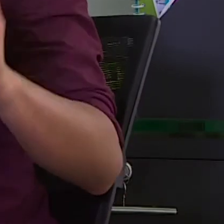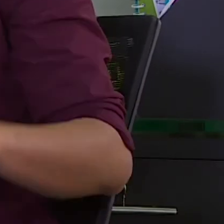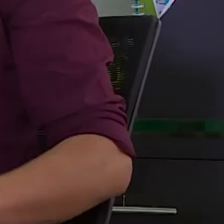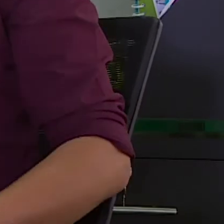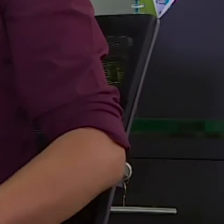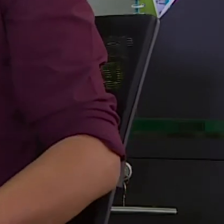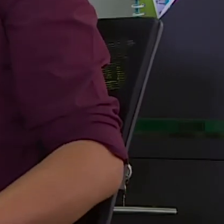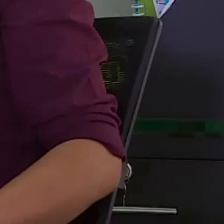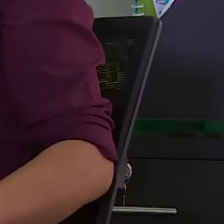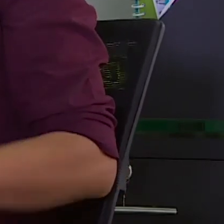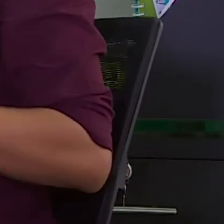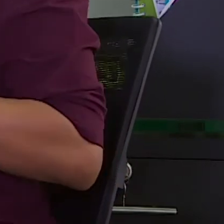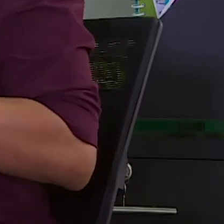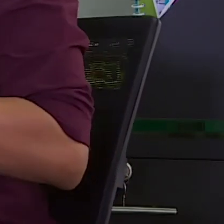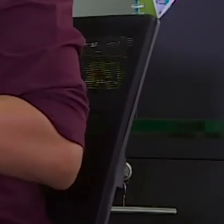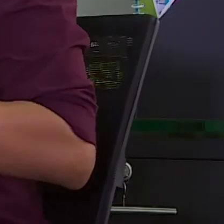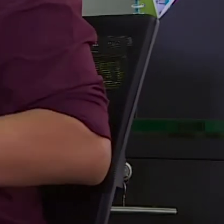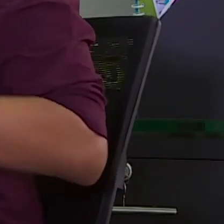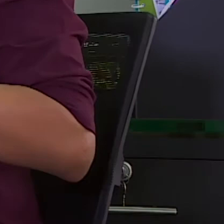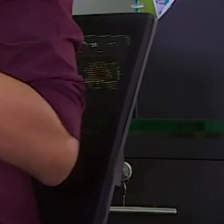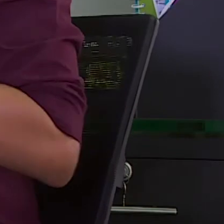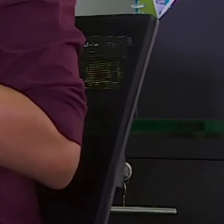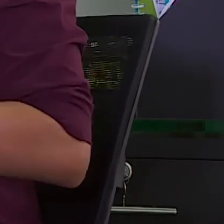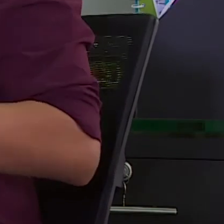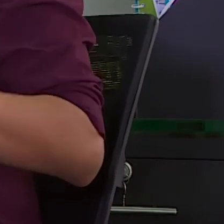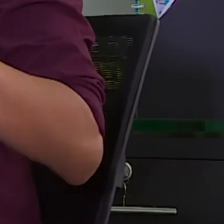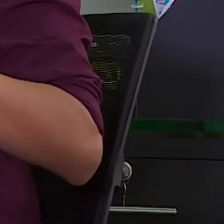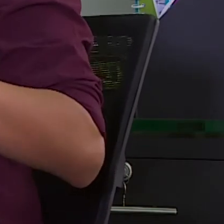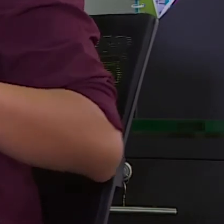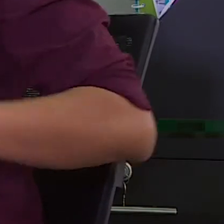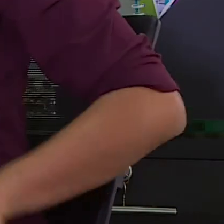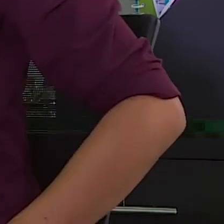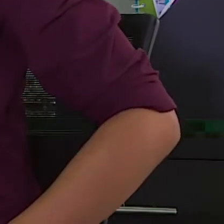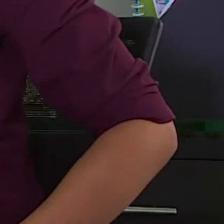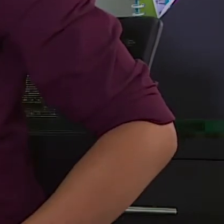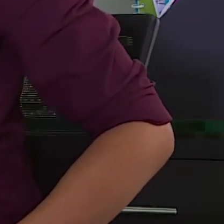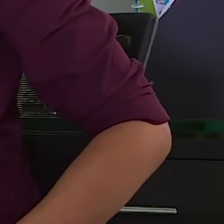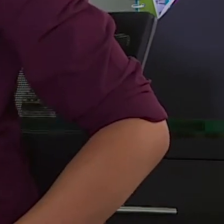trabajamos muy fuerte para hacer más y mejor televisión de calidad